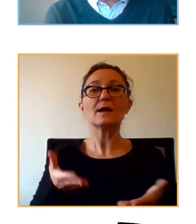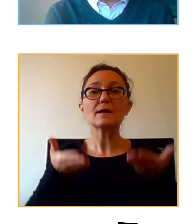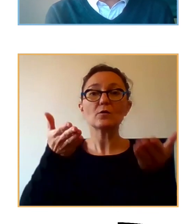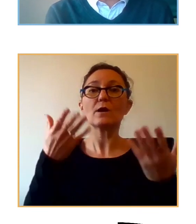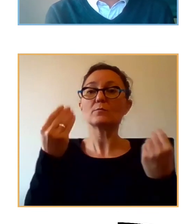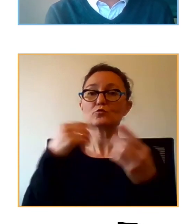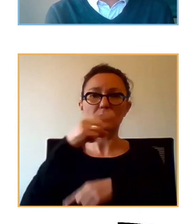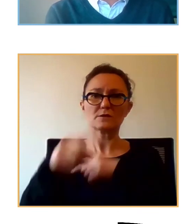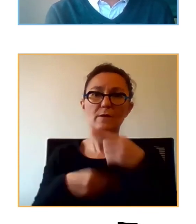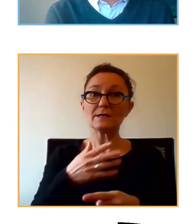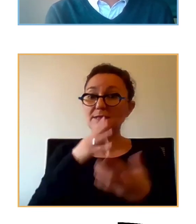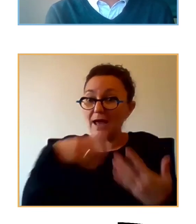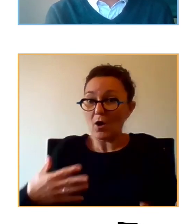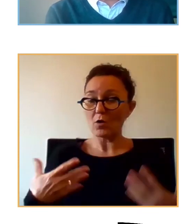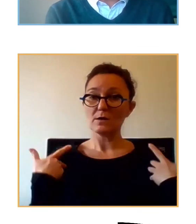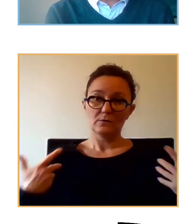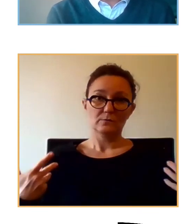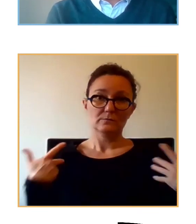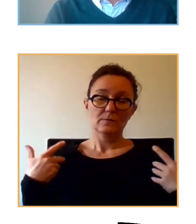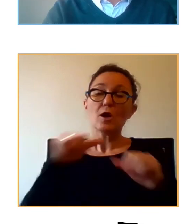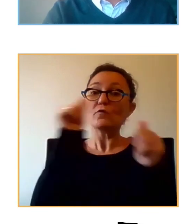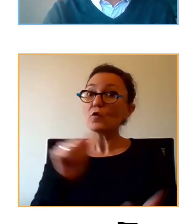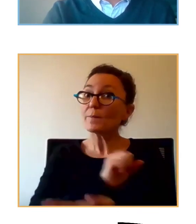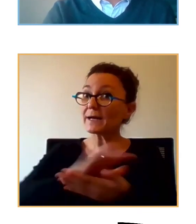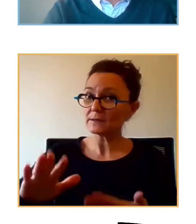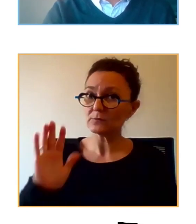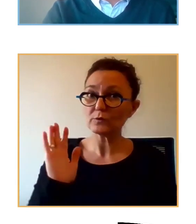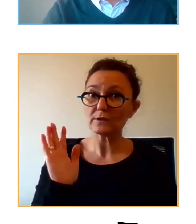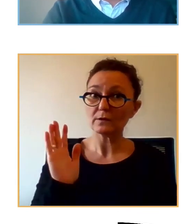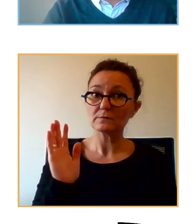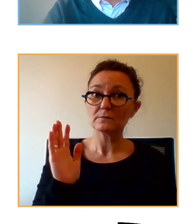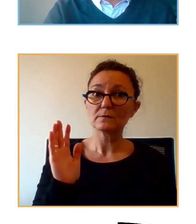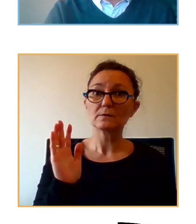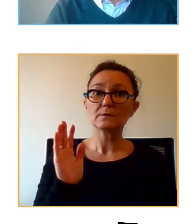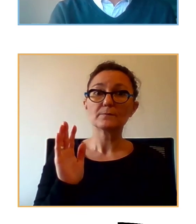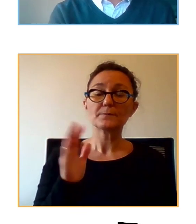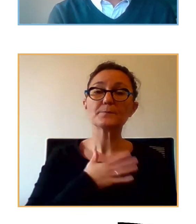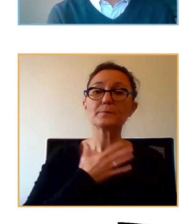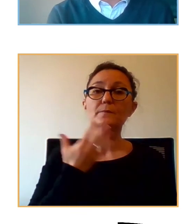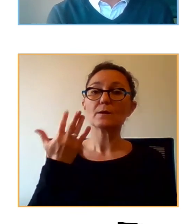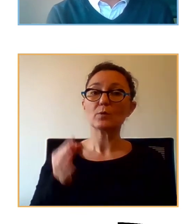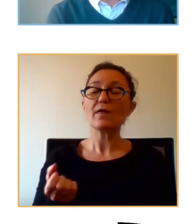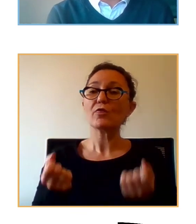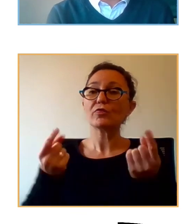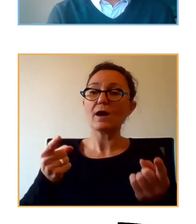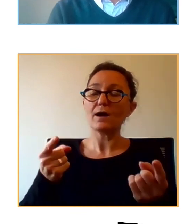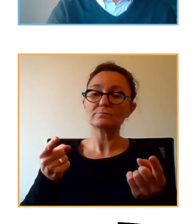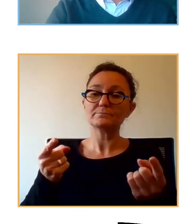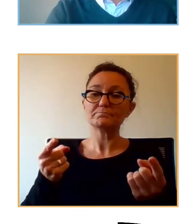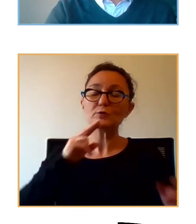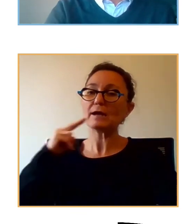familias que lo pueden estar pasando mal de manera gratuita y simplemente dar este halo de luz a todos ellos